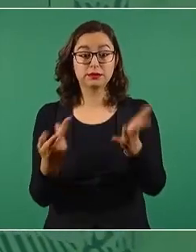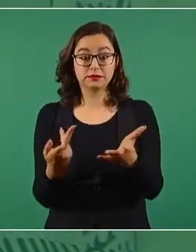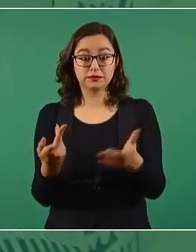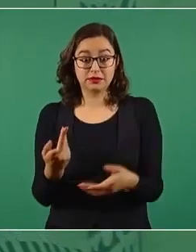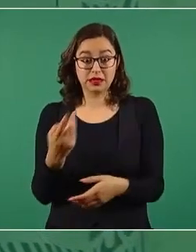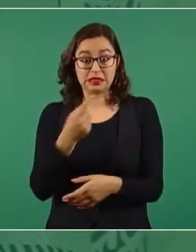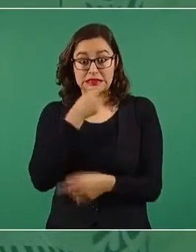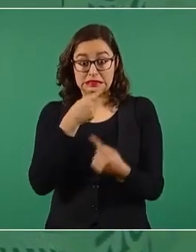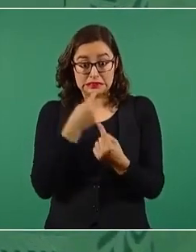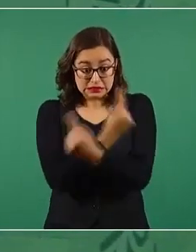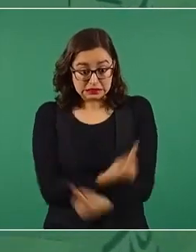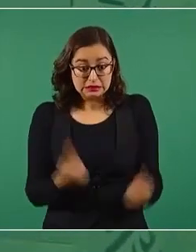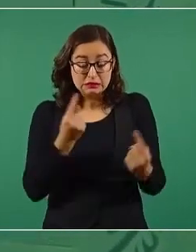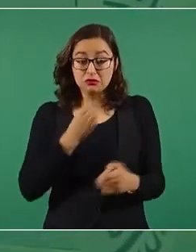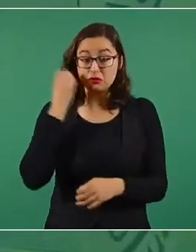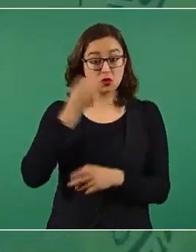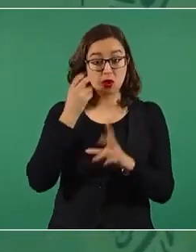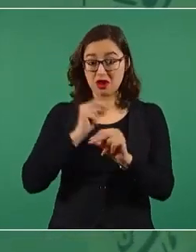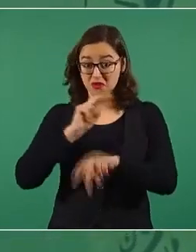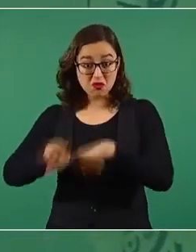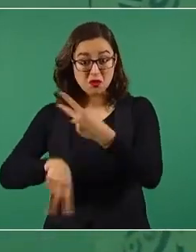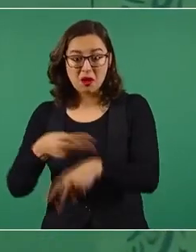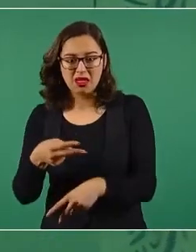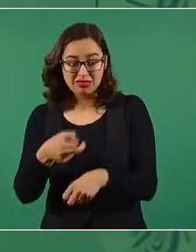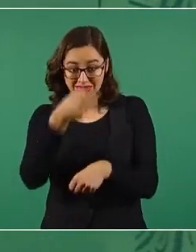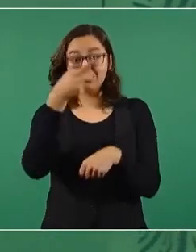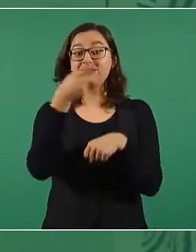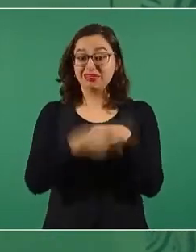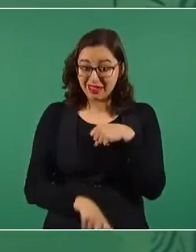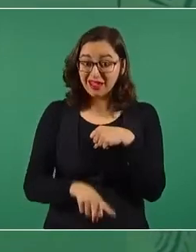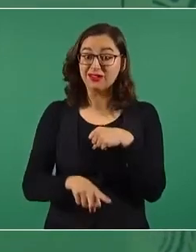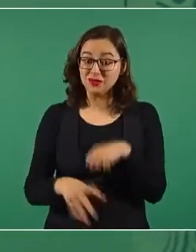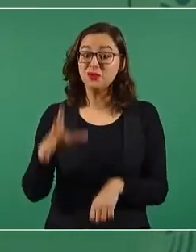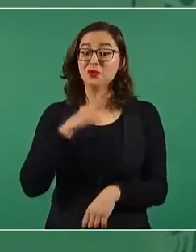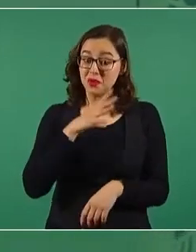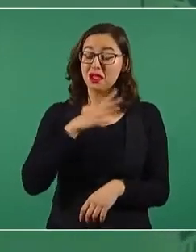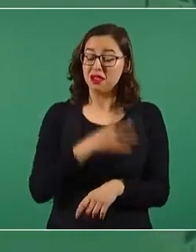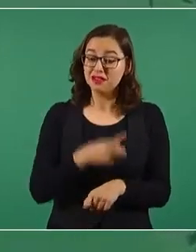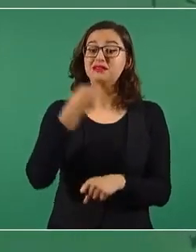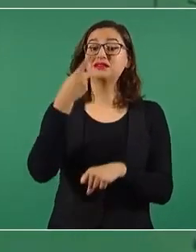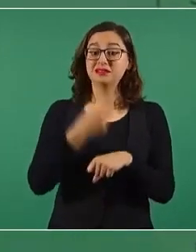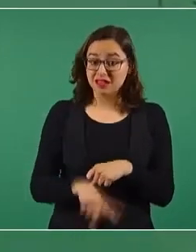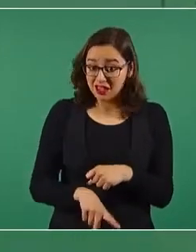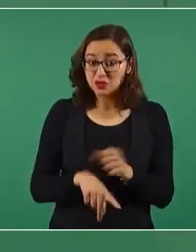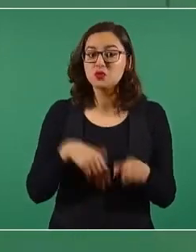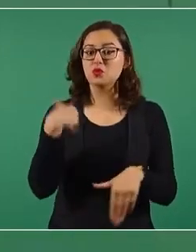que se han ocasionado por